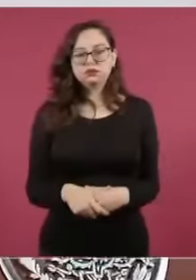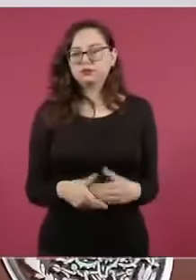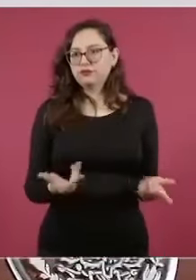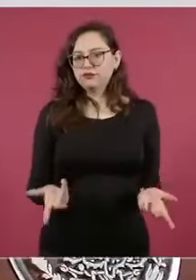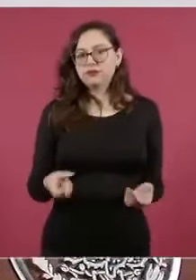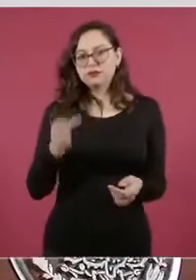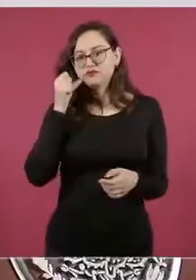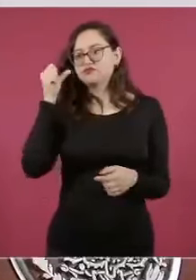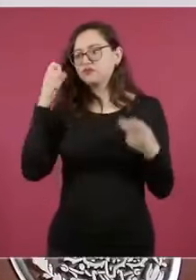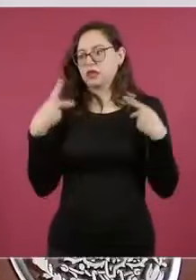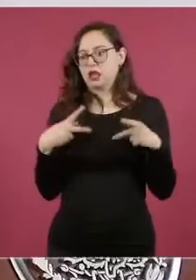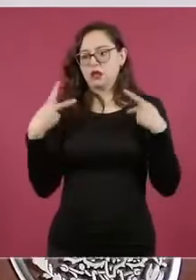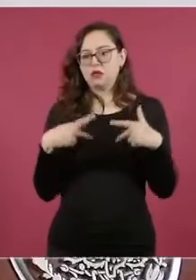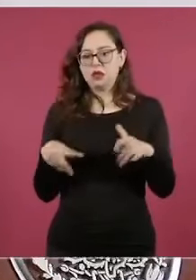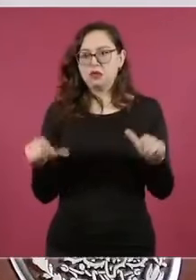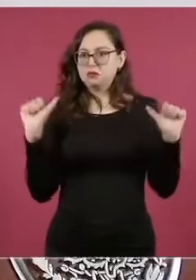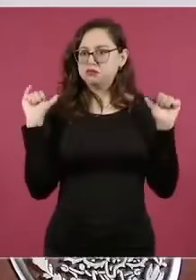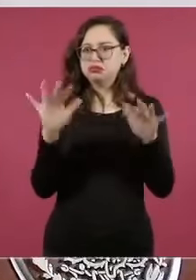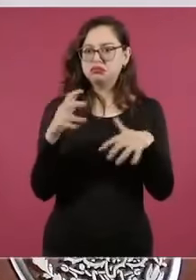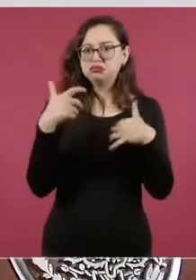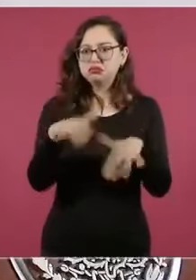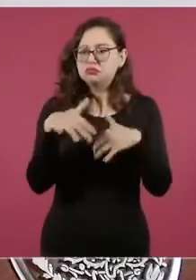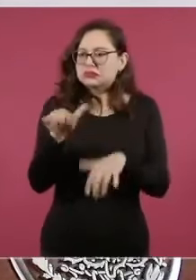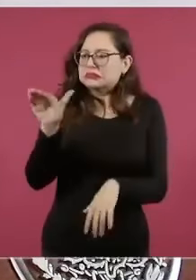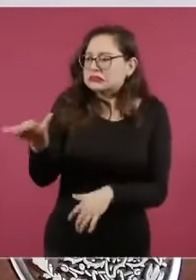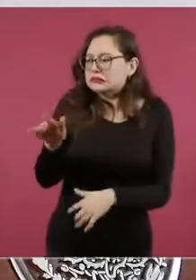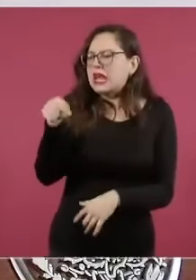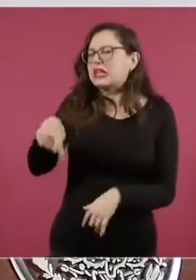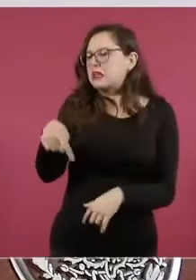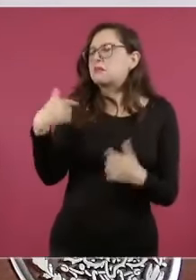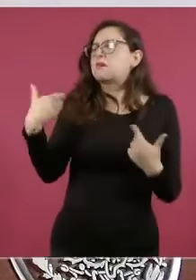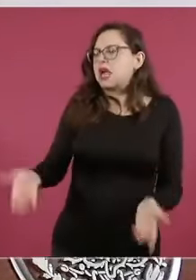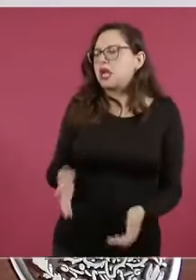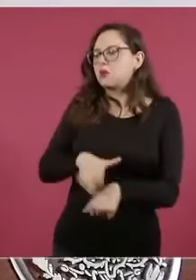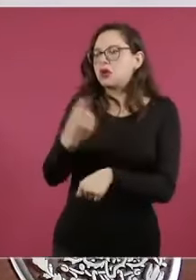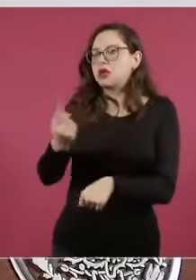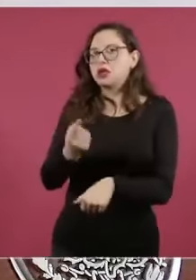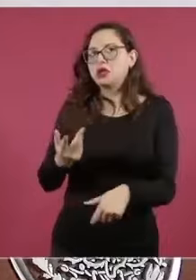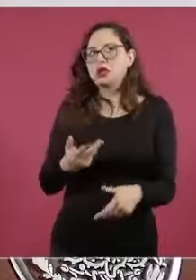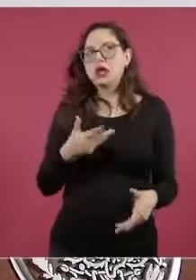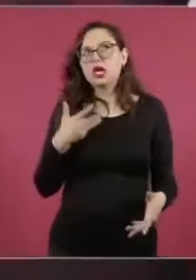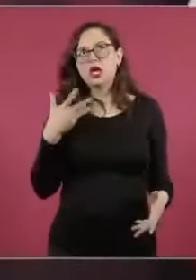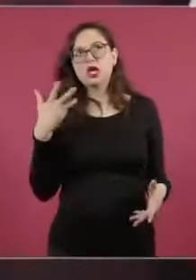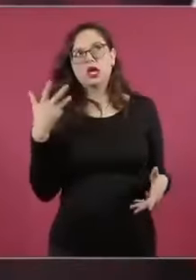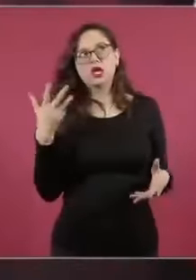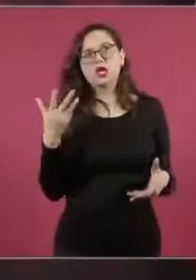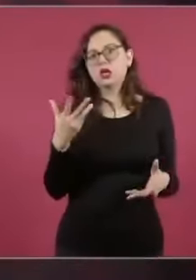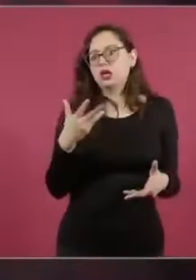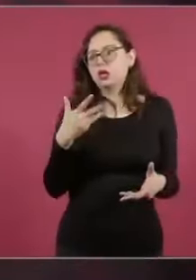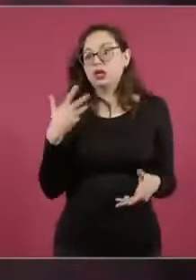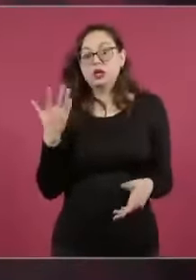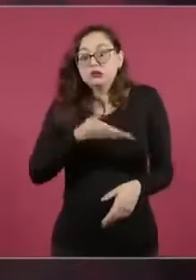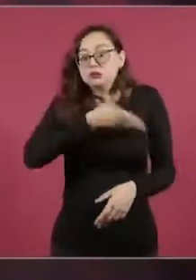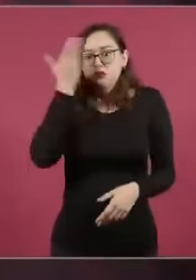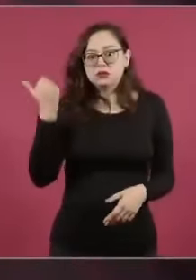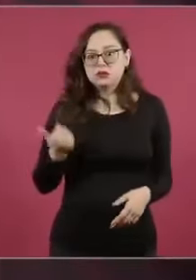por qué se manifestaban por por toda